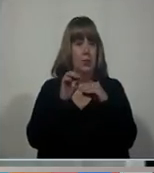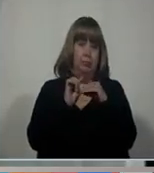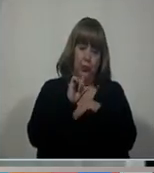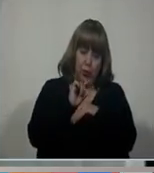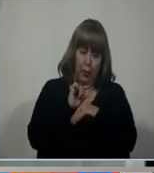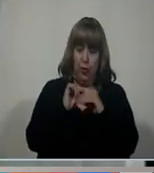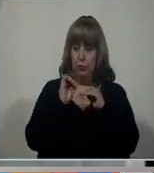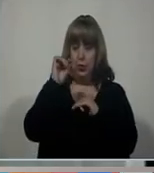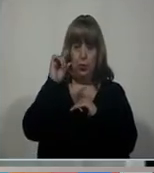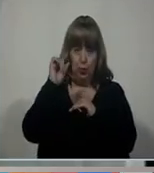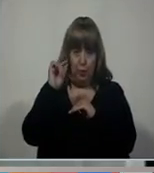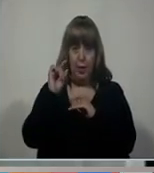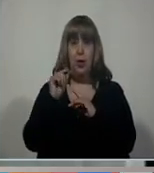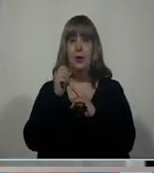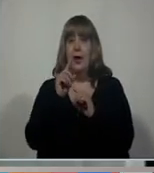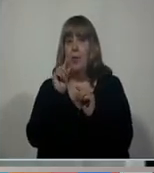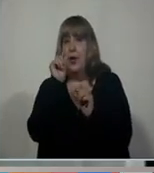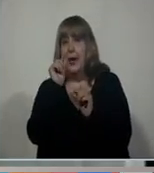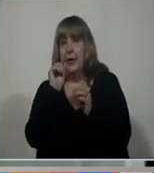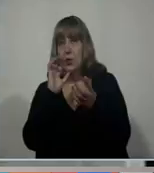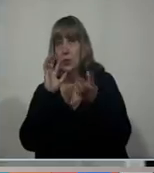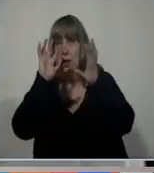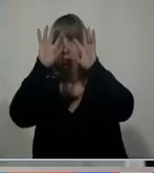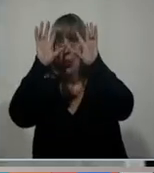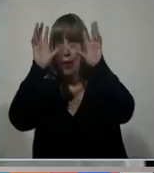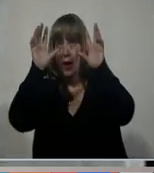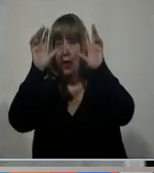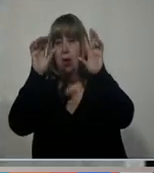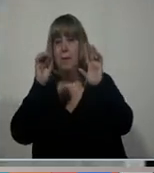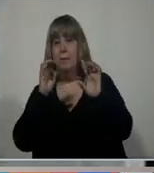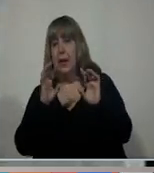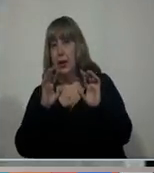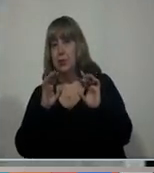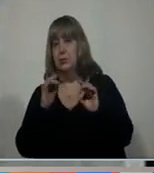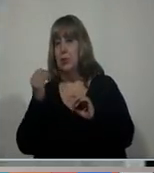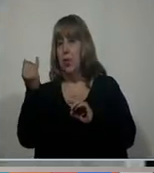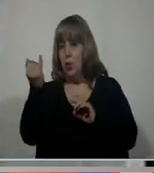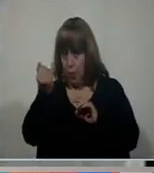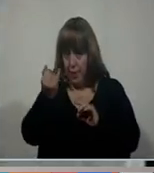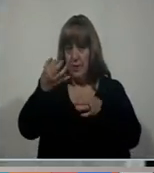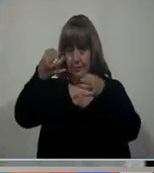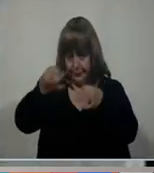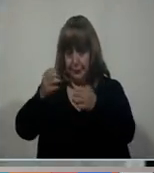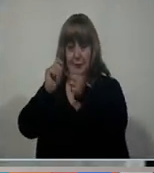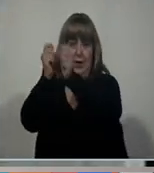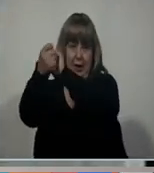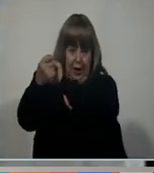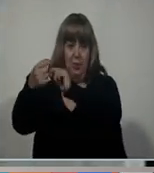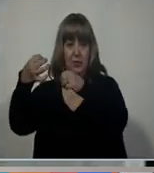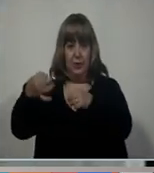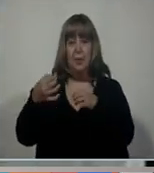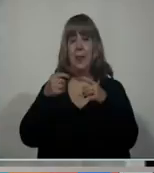máxima. Vamos a notar mejoras temporarias, es cierto, pero también dentro de un marco de tiempo inestable que contempla la